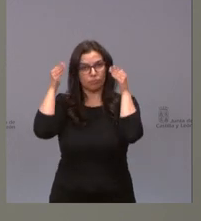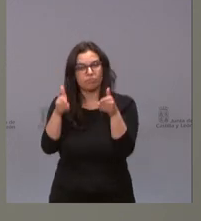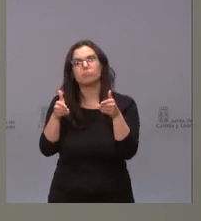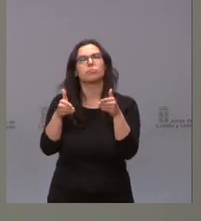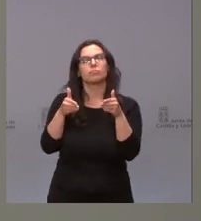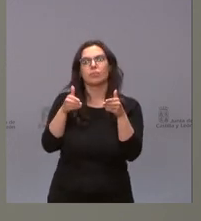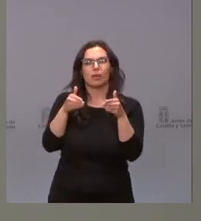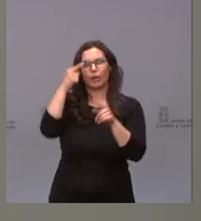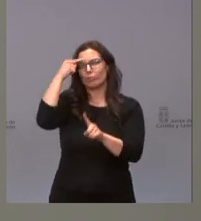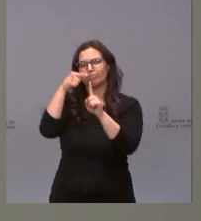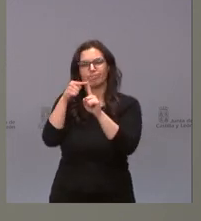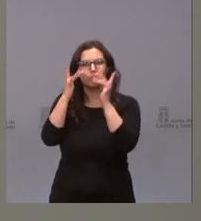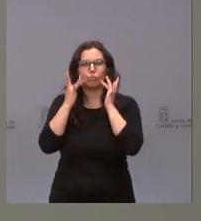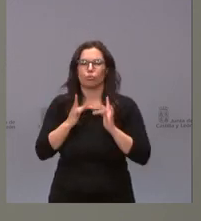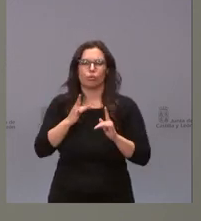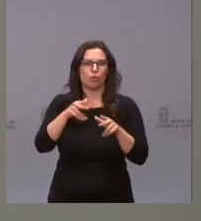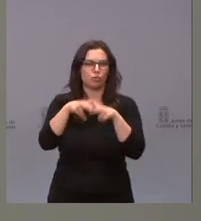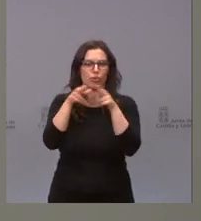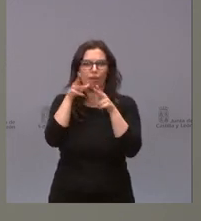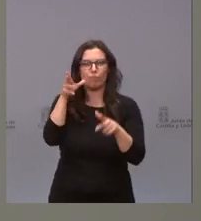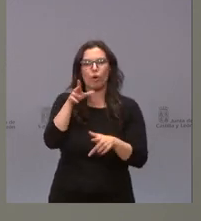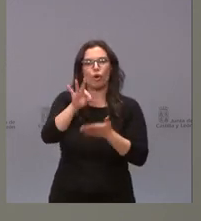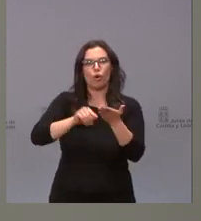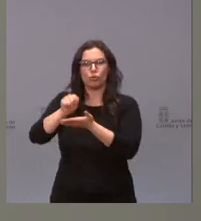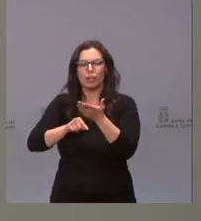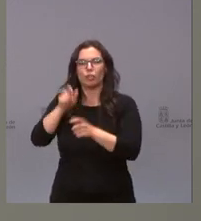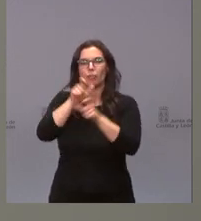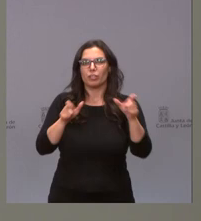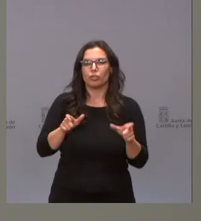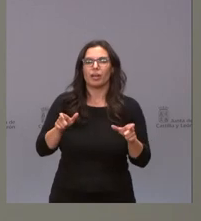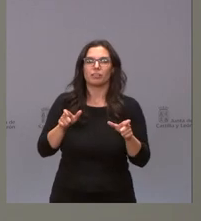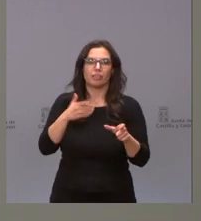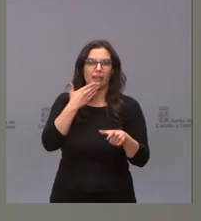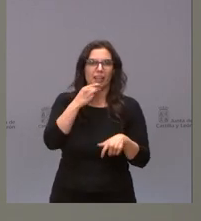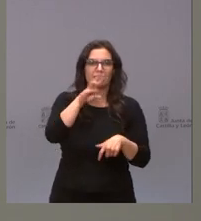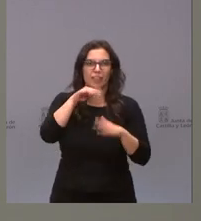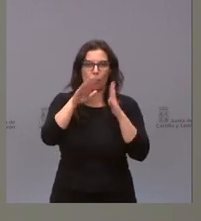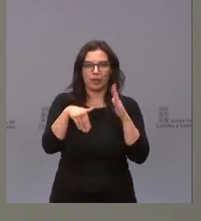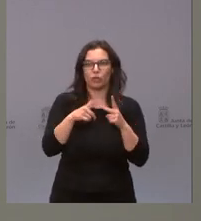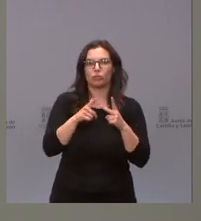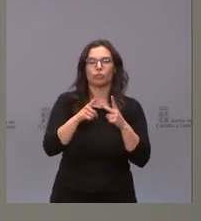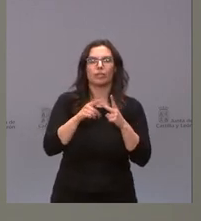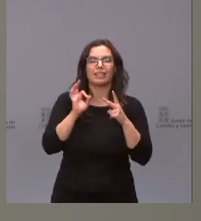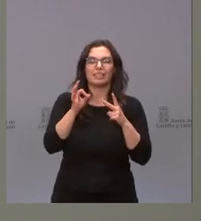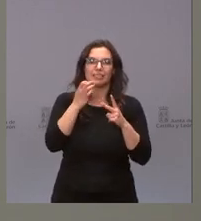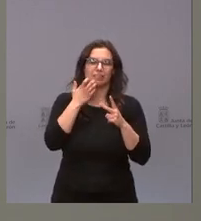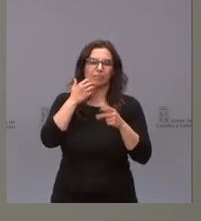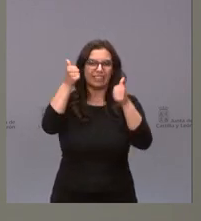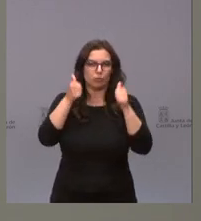netamente social al dirigirse a los colectivos con mayores dificultades de inserción. Tengan en cuenta que son menores de 35 años, preferentemente sin